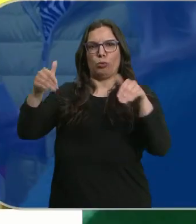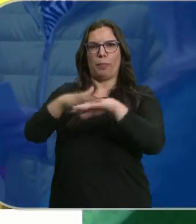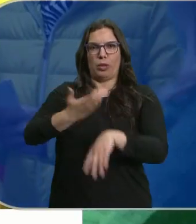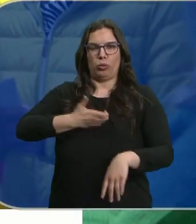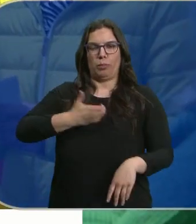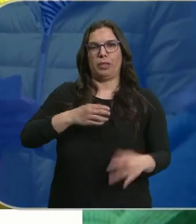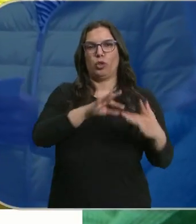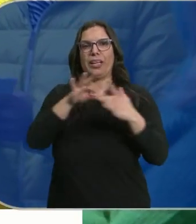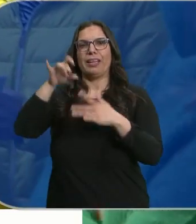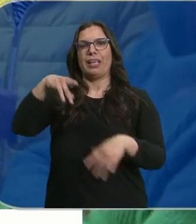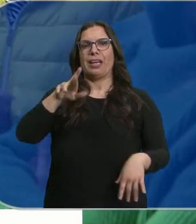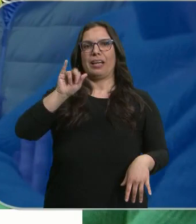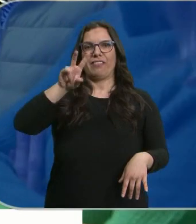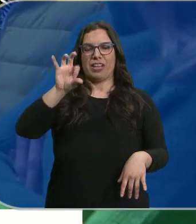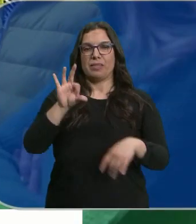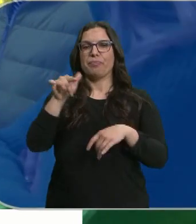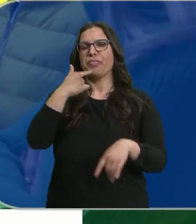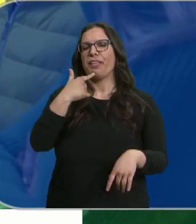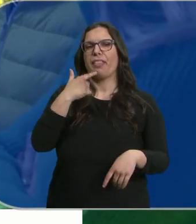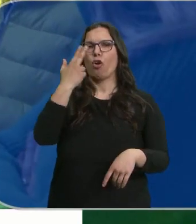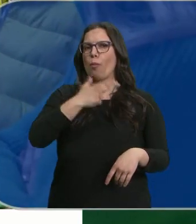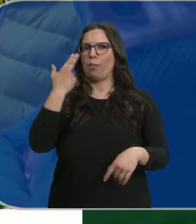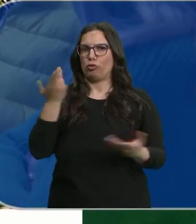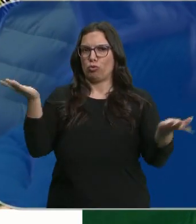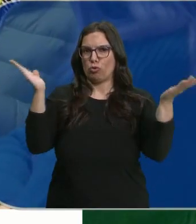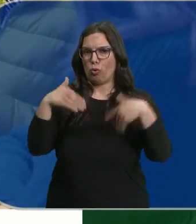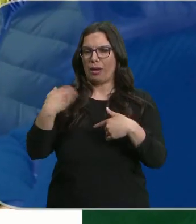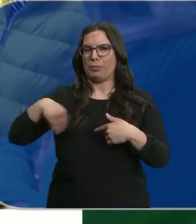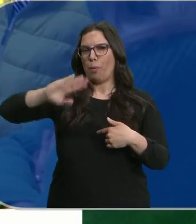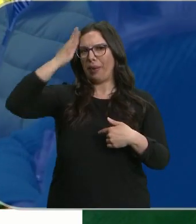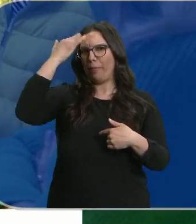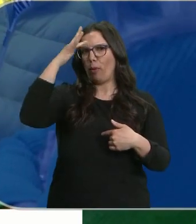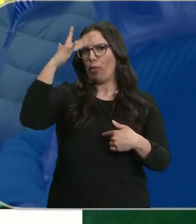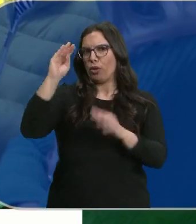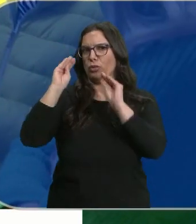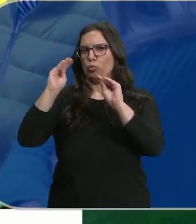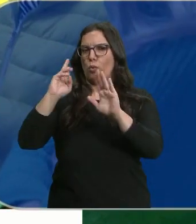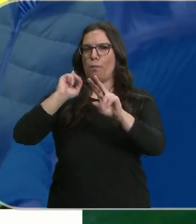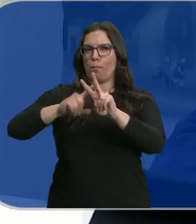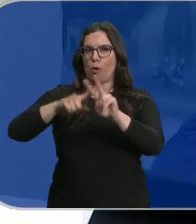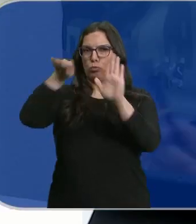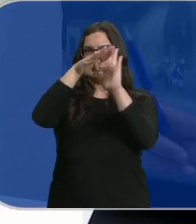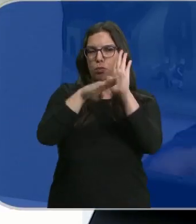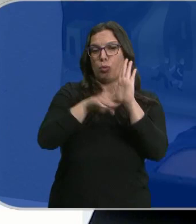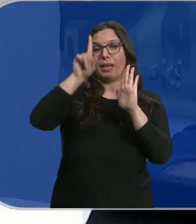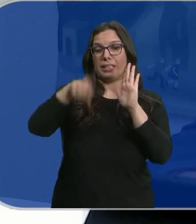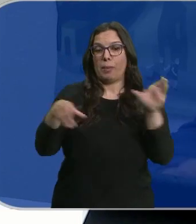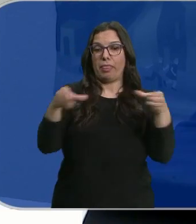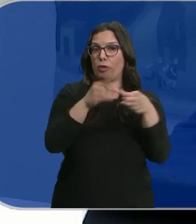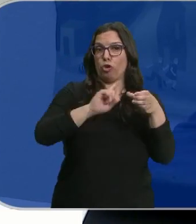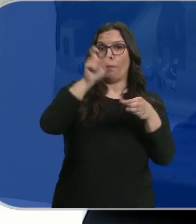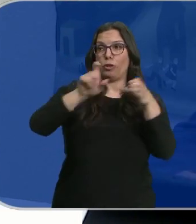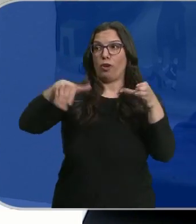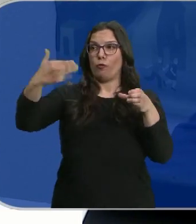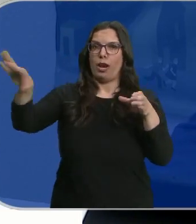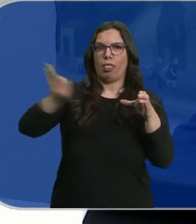que encabeza Ignacio Rivas. Hablan de falta de compromiso con los principios ideológicos de Vox y de inclusión de personas ajenas al partido